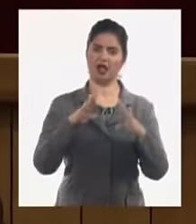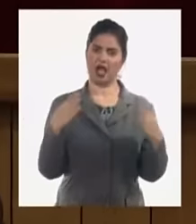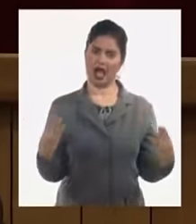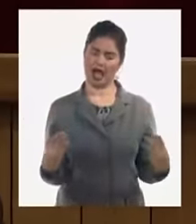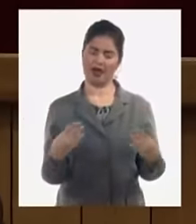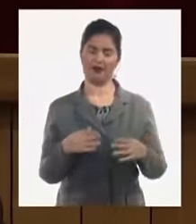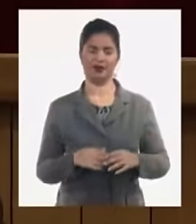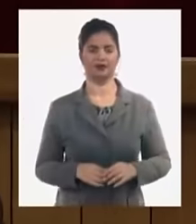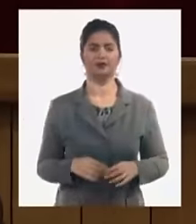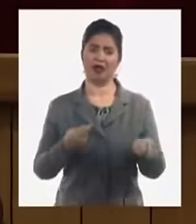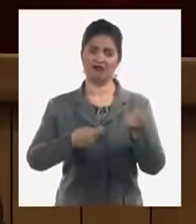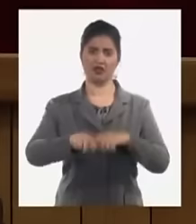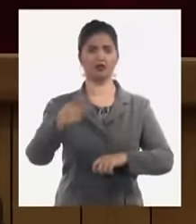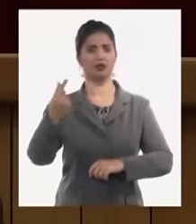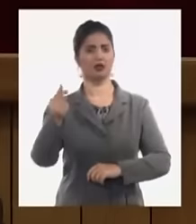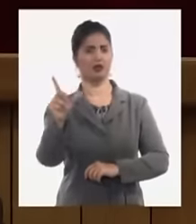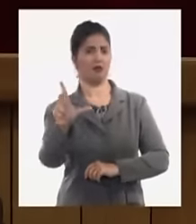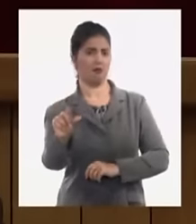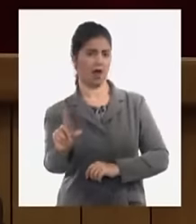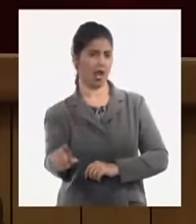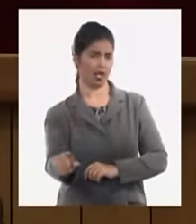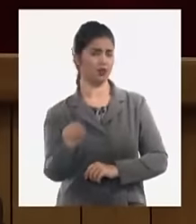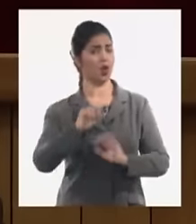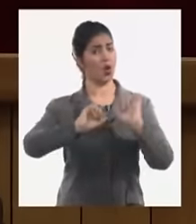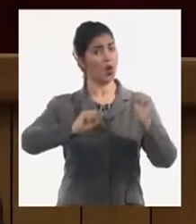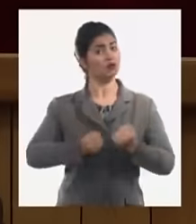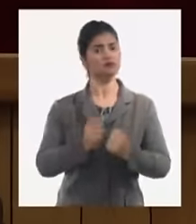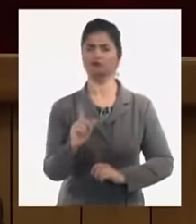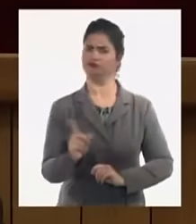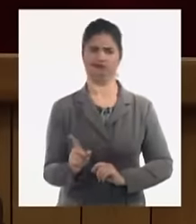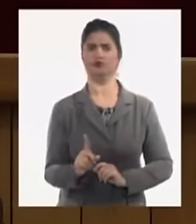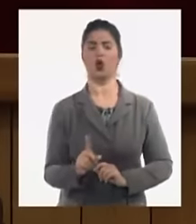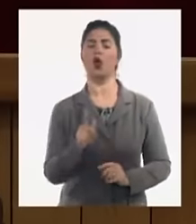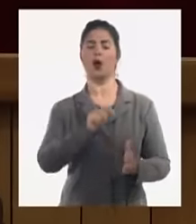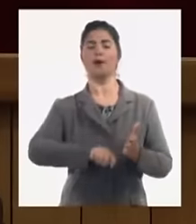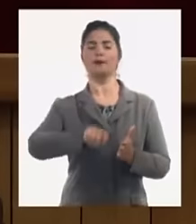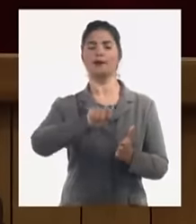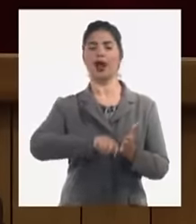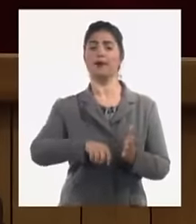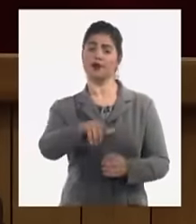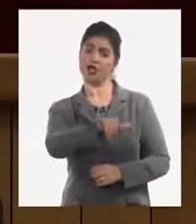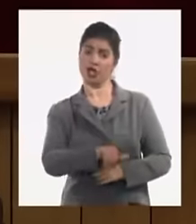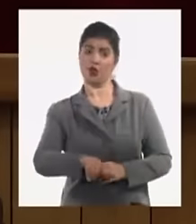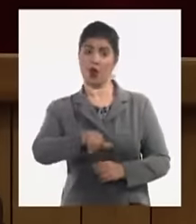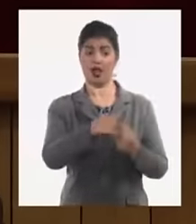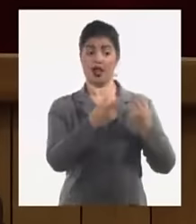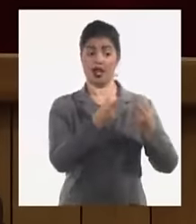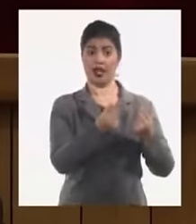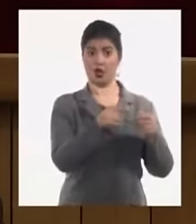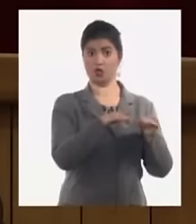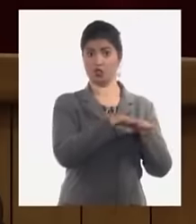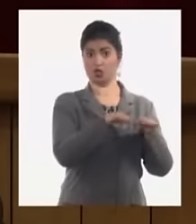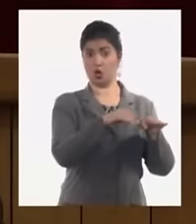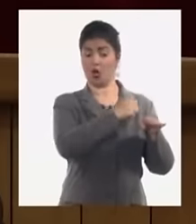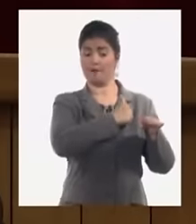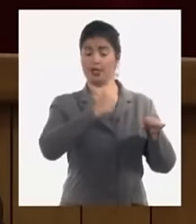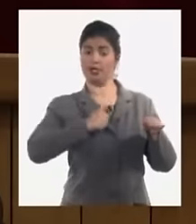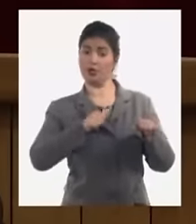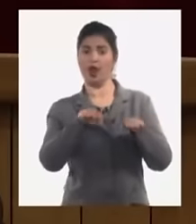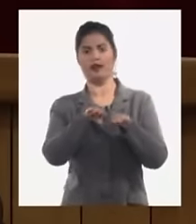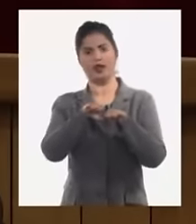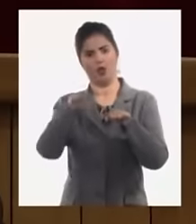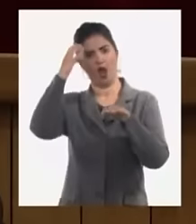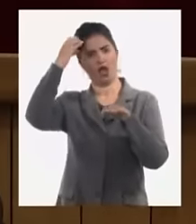sin ninguna camisa de fuerza aunque nosotros debemos aspirar que todas esas facultades las tenga también la gran empresa